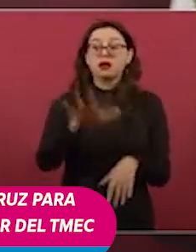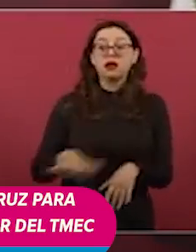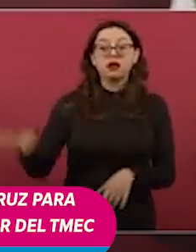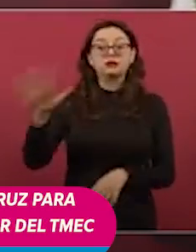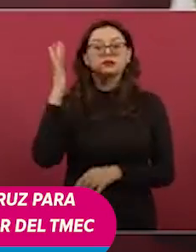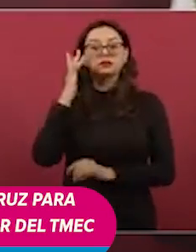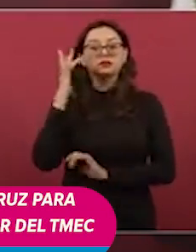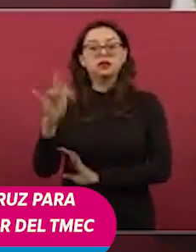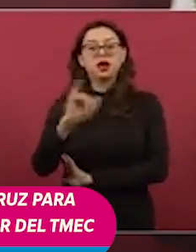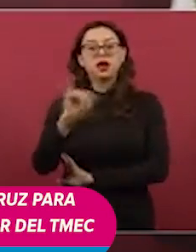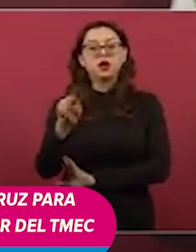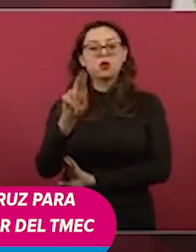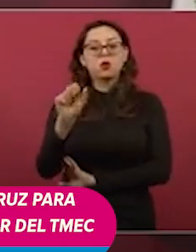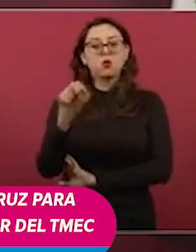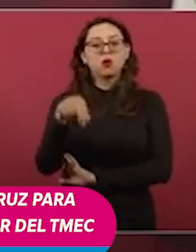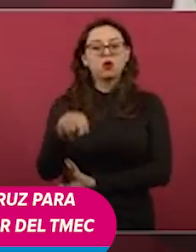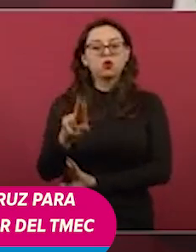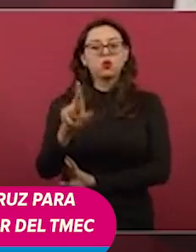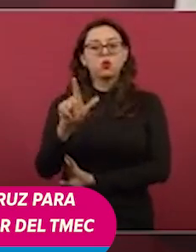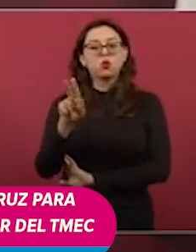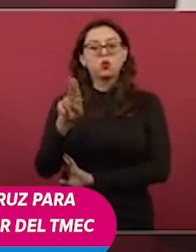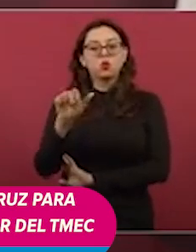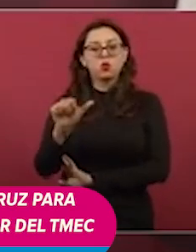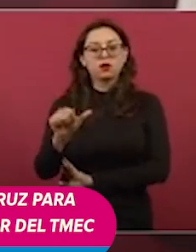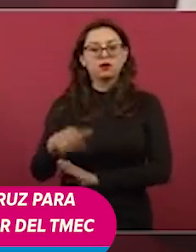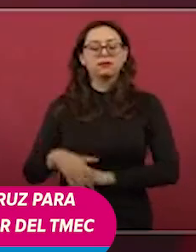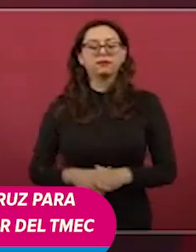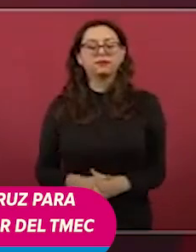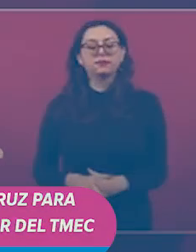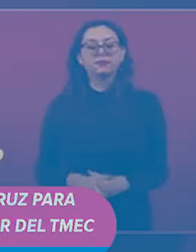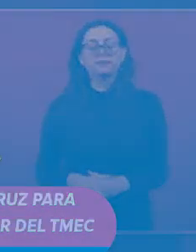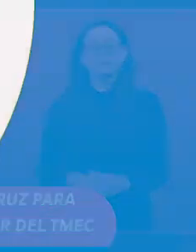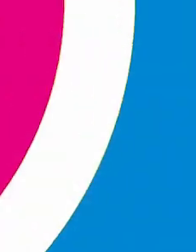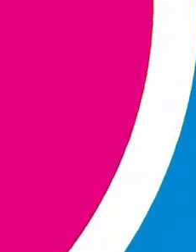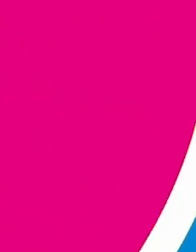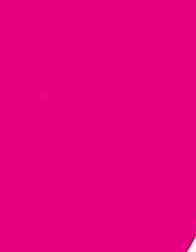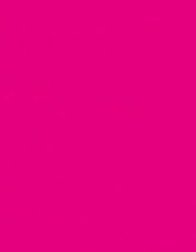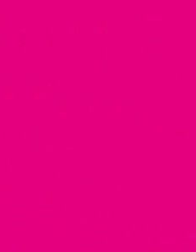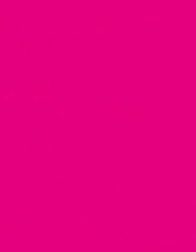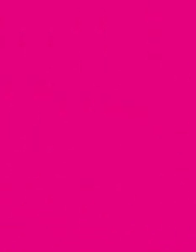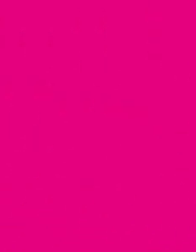esto es el día domingo.